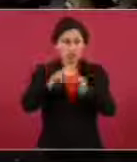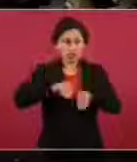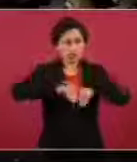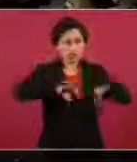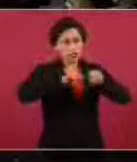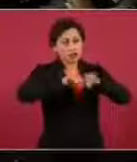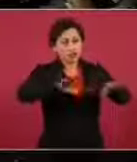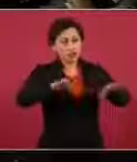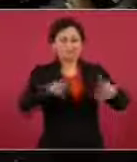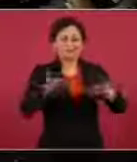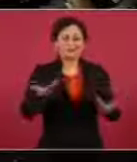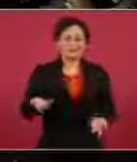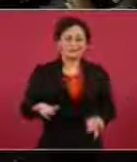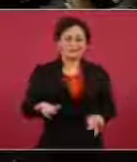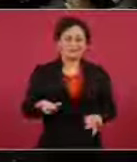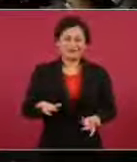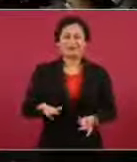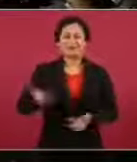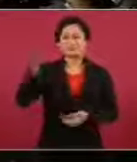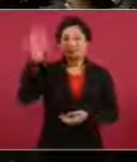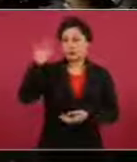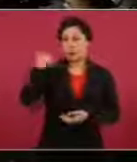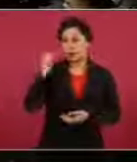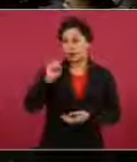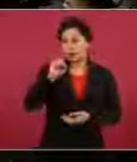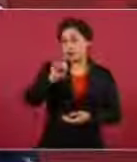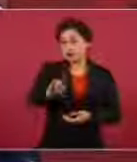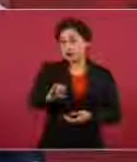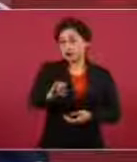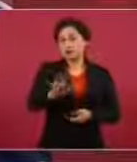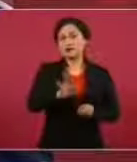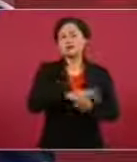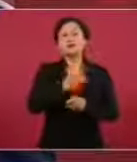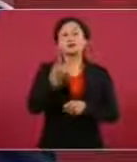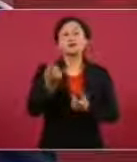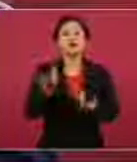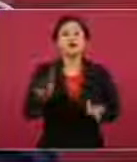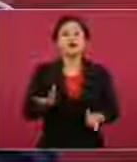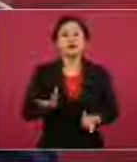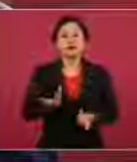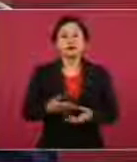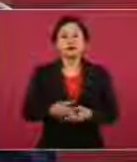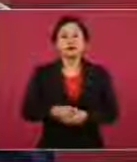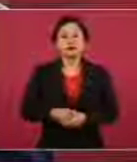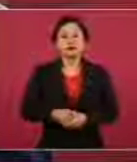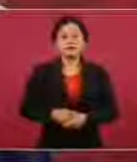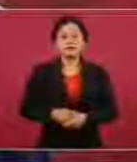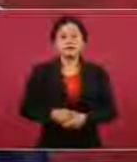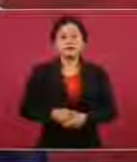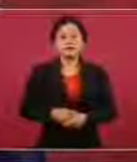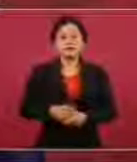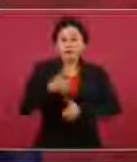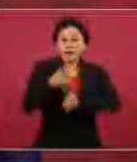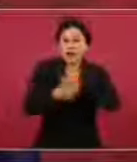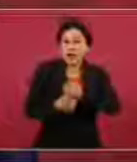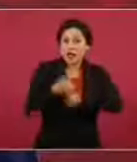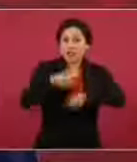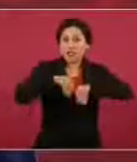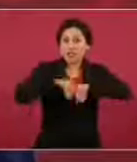avasallaban con las campañas